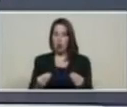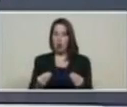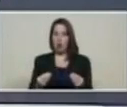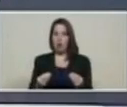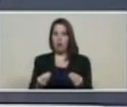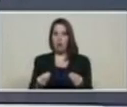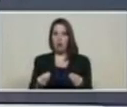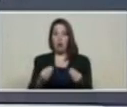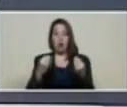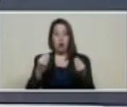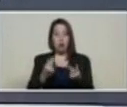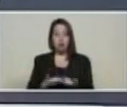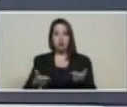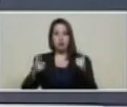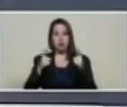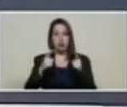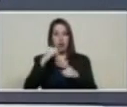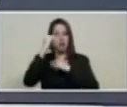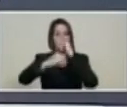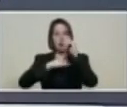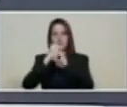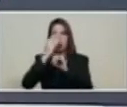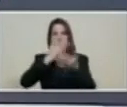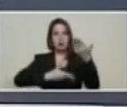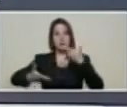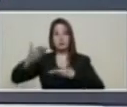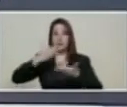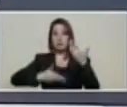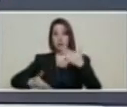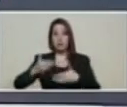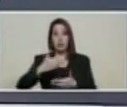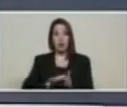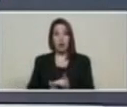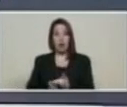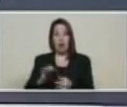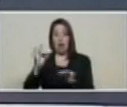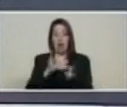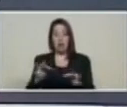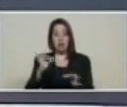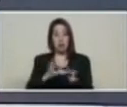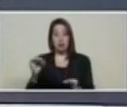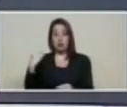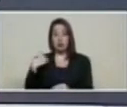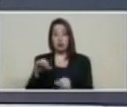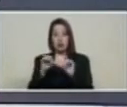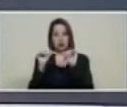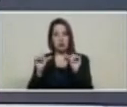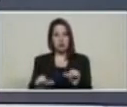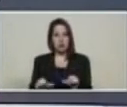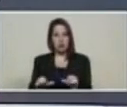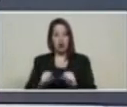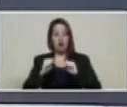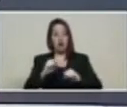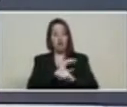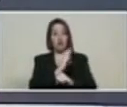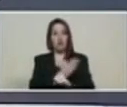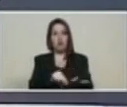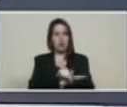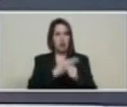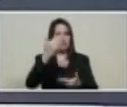financiero internacional el petro cuenta con un sistema integral y robusto que garantiza su libre